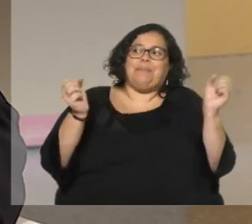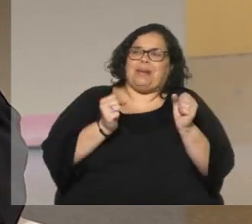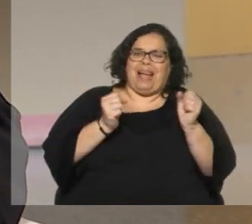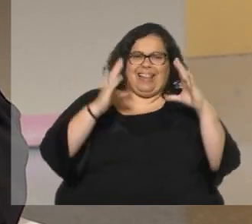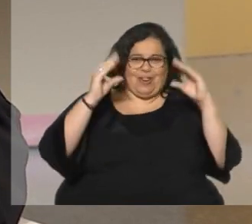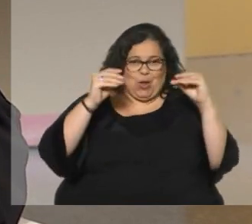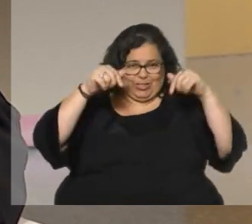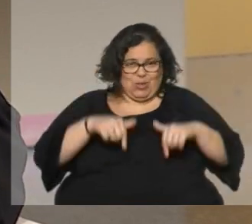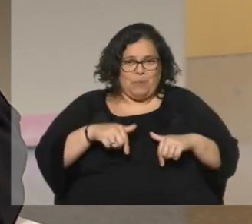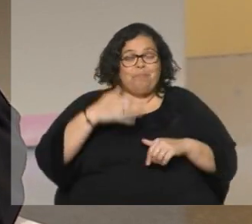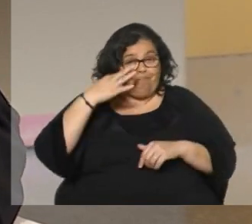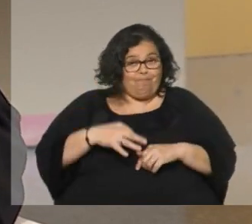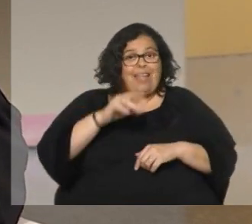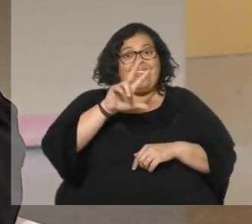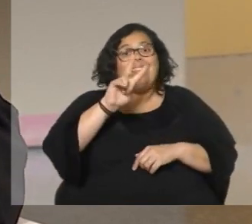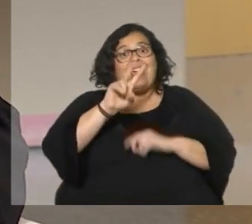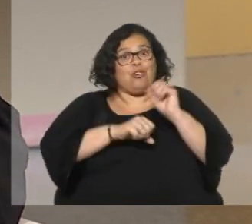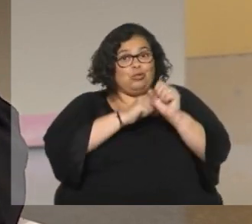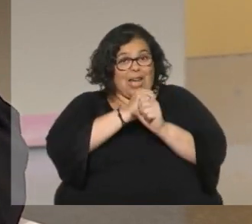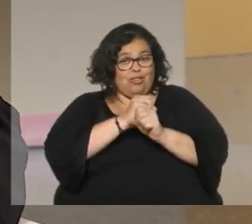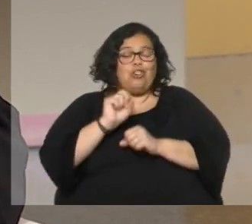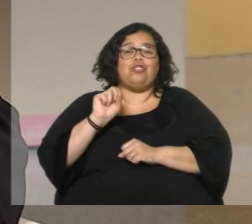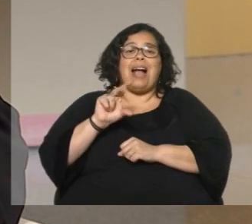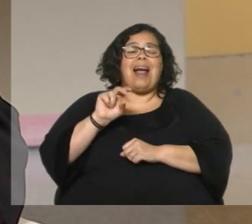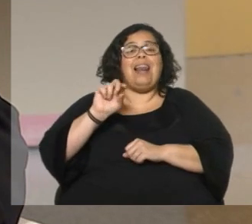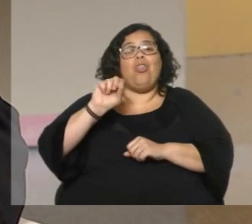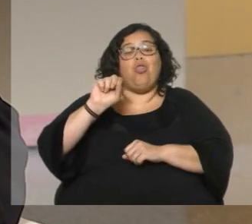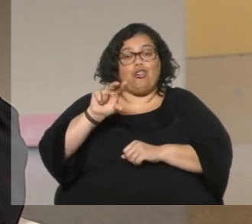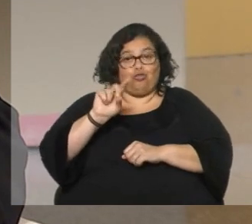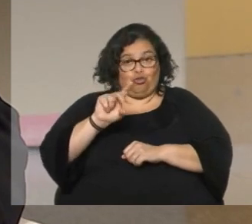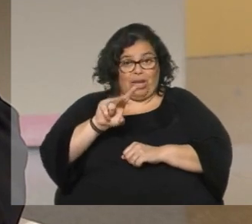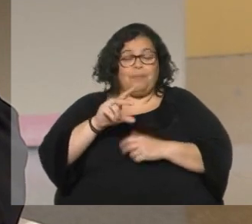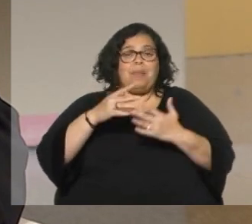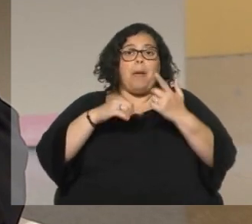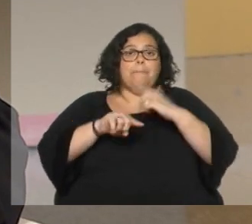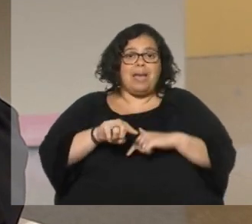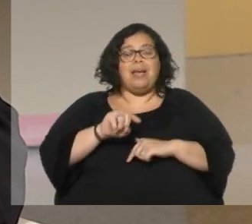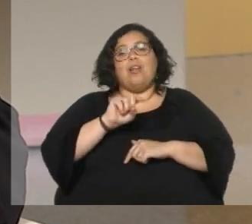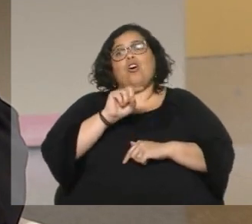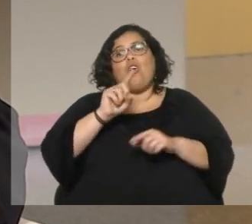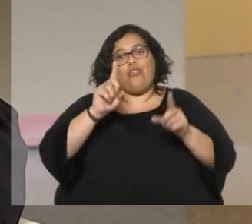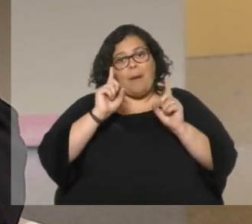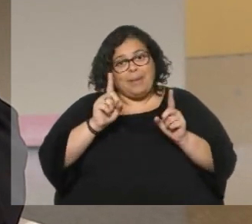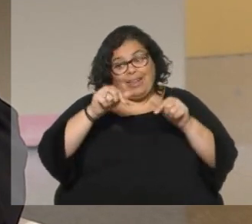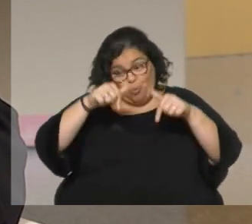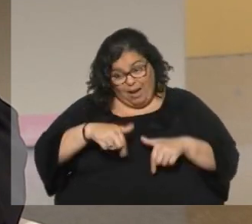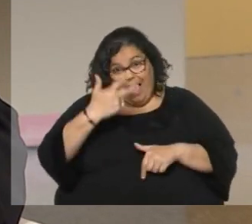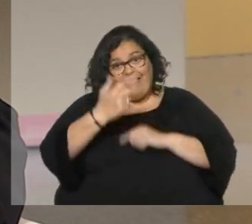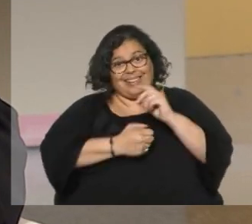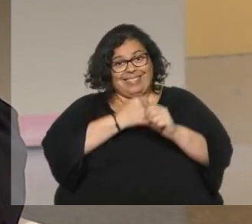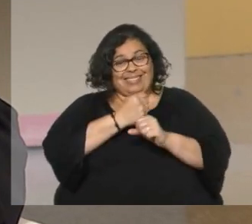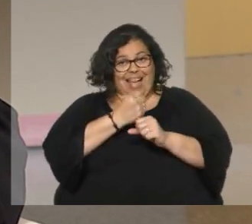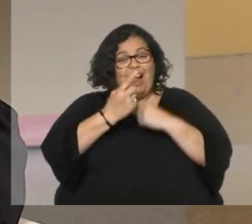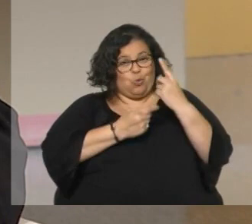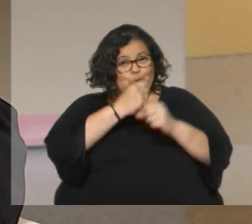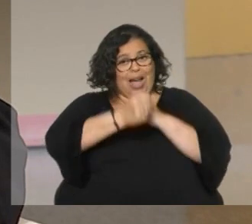realmente 32 años en el canal 12 pero 47 años de trabajo porque estuve también 3 años en este querido canal 5 mucho tiempo, estuve